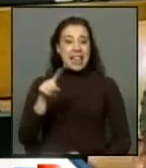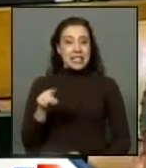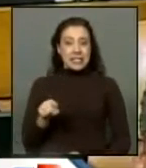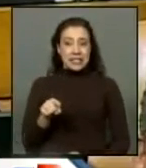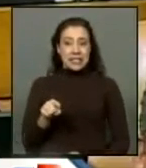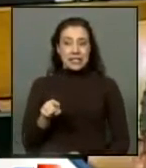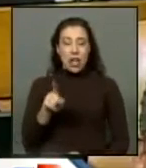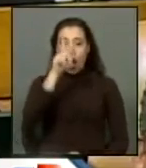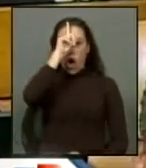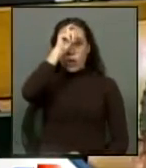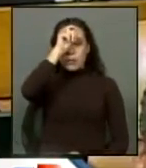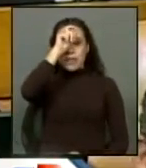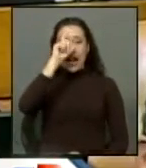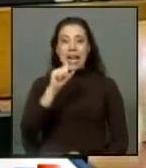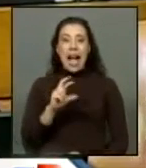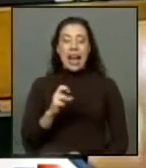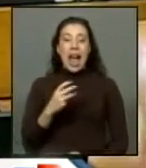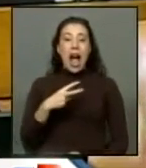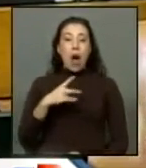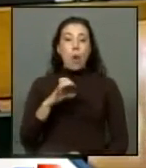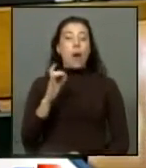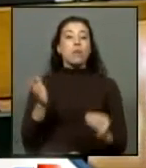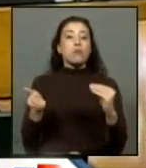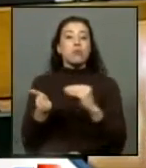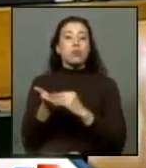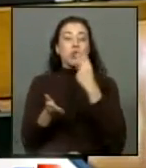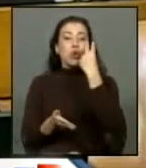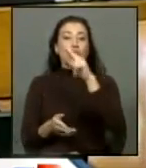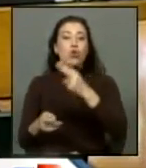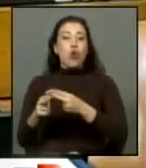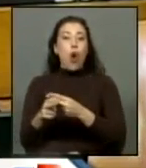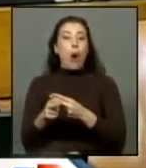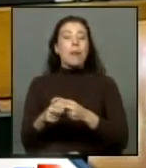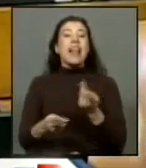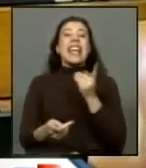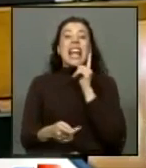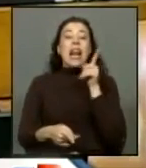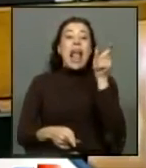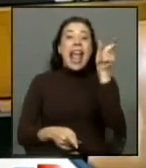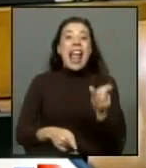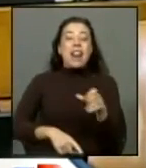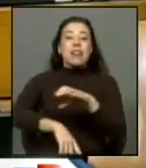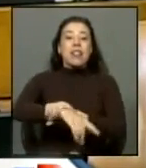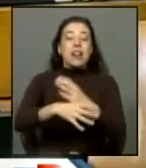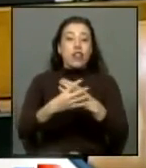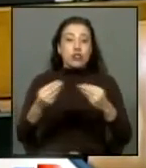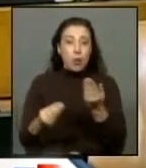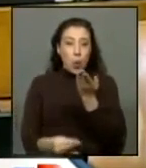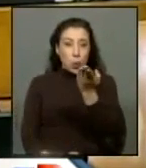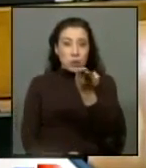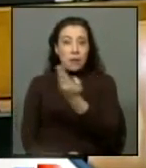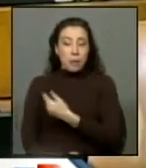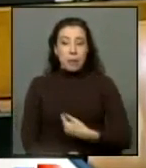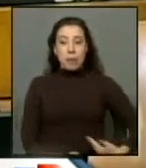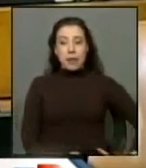en el hospital de Carahue llega a su nombre detenido desaparecido usted presidente